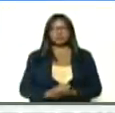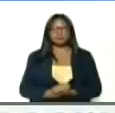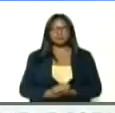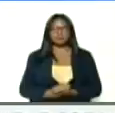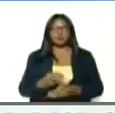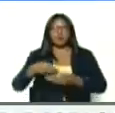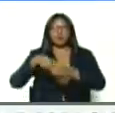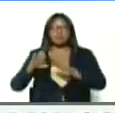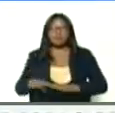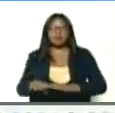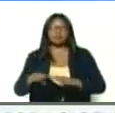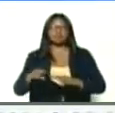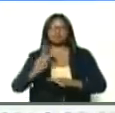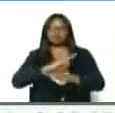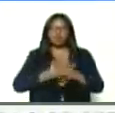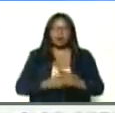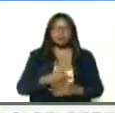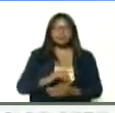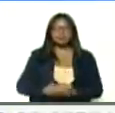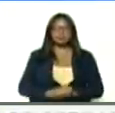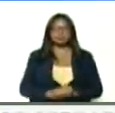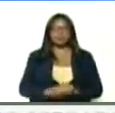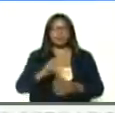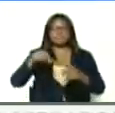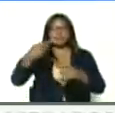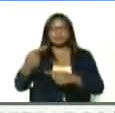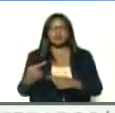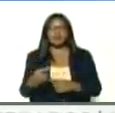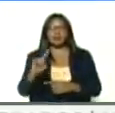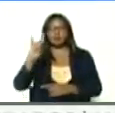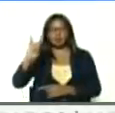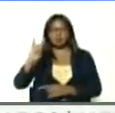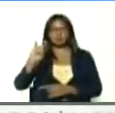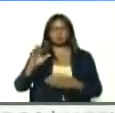Cuarentena radical, a partir, de mañana, lunes,